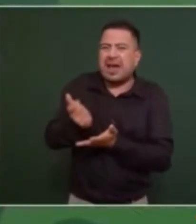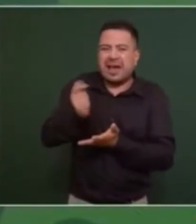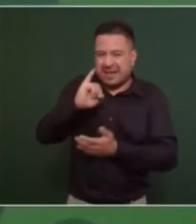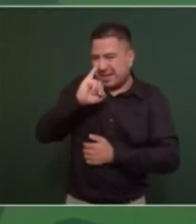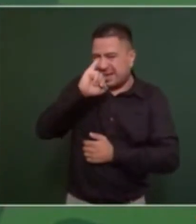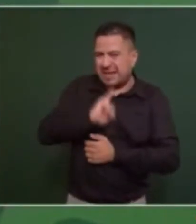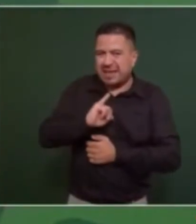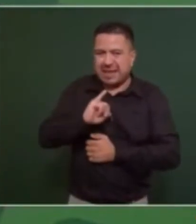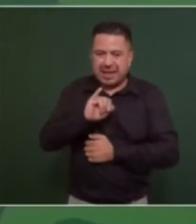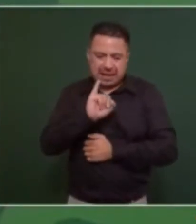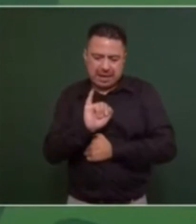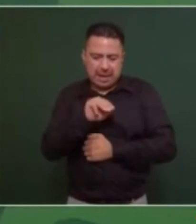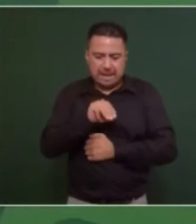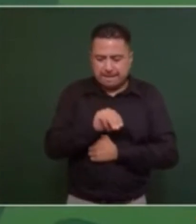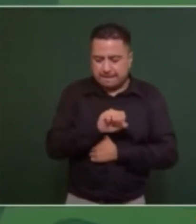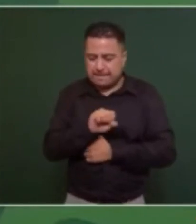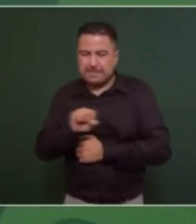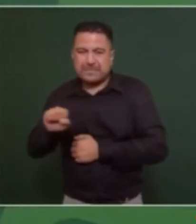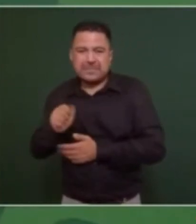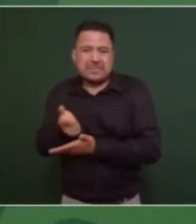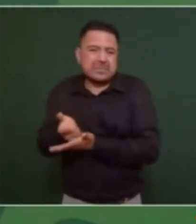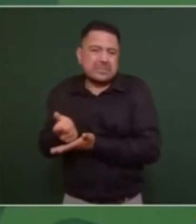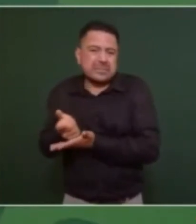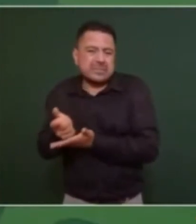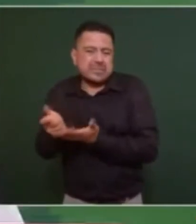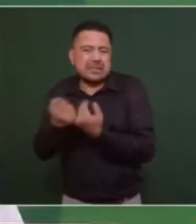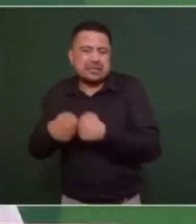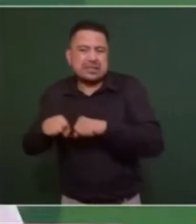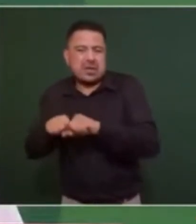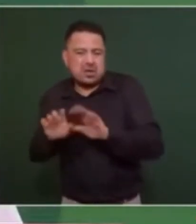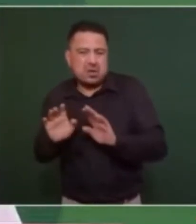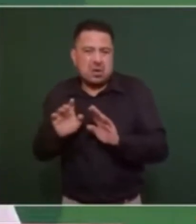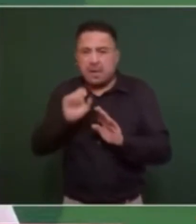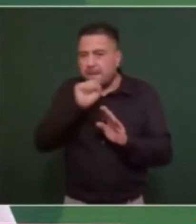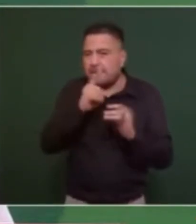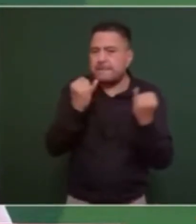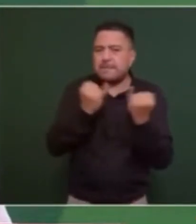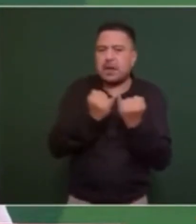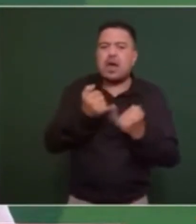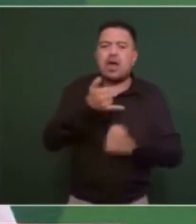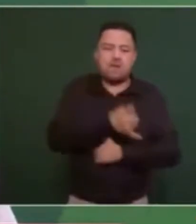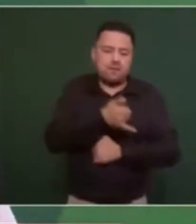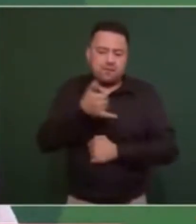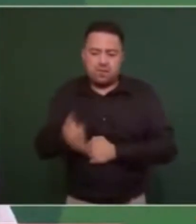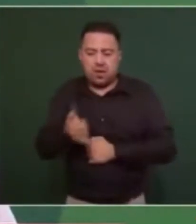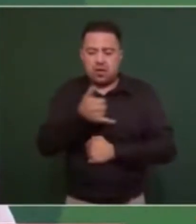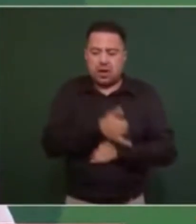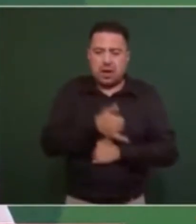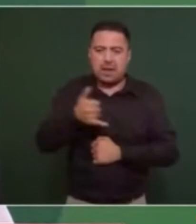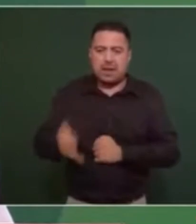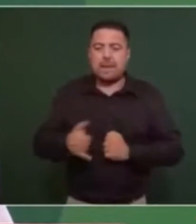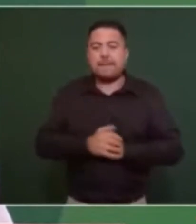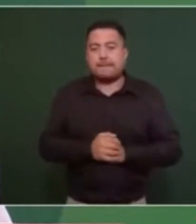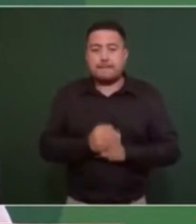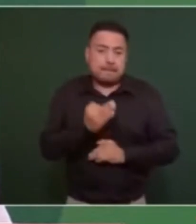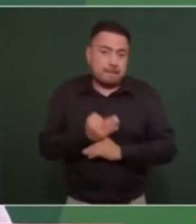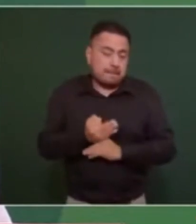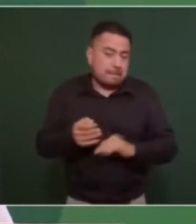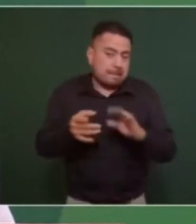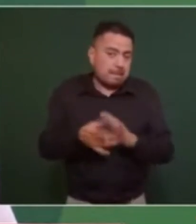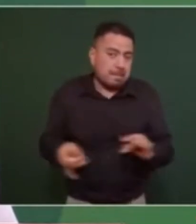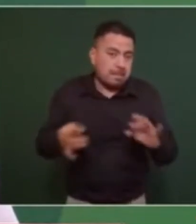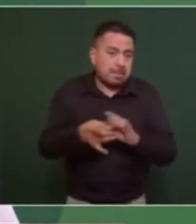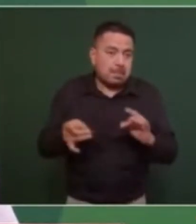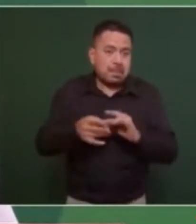del Instituto Mexicano del Seguro Social como en el caso del Infonavit. También mencionar que hemos